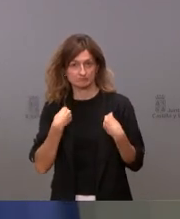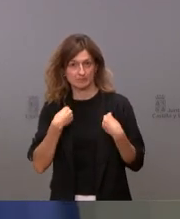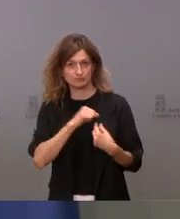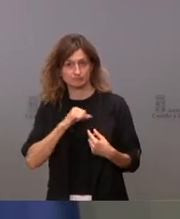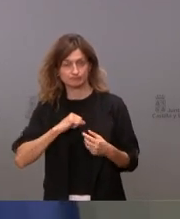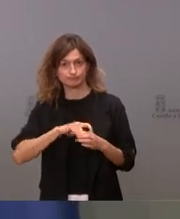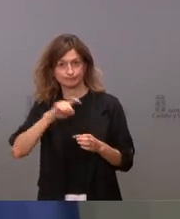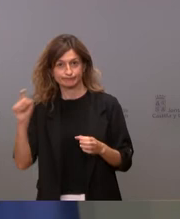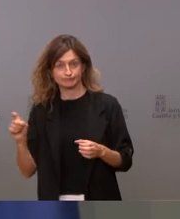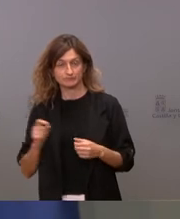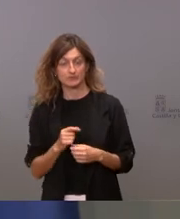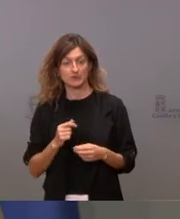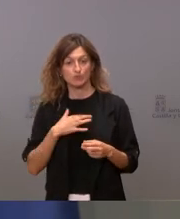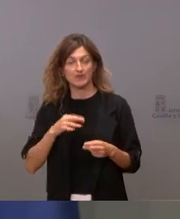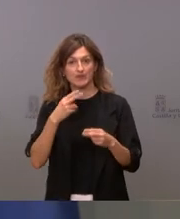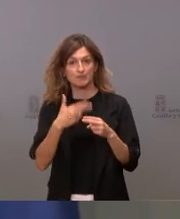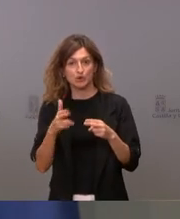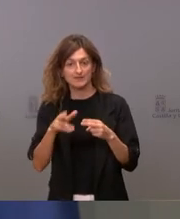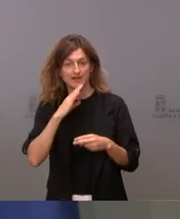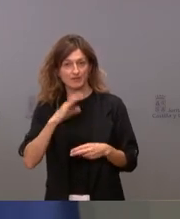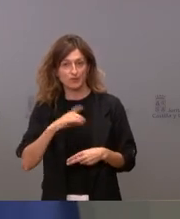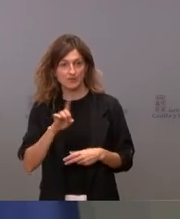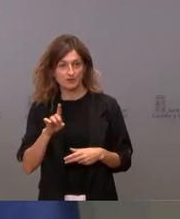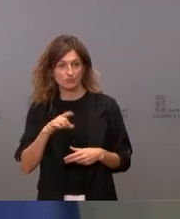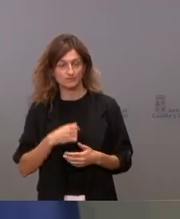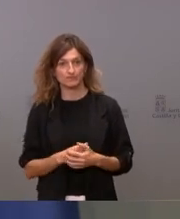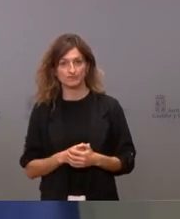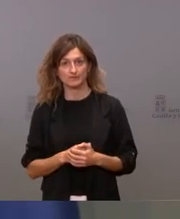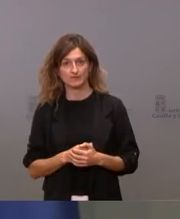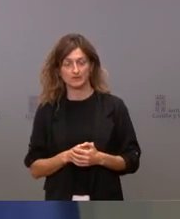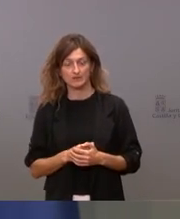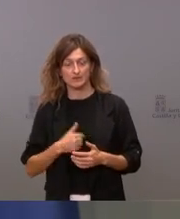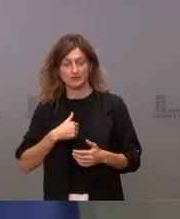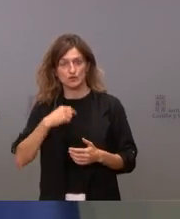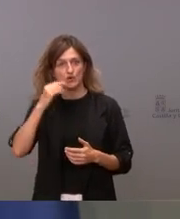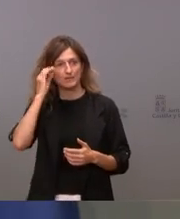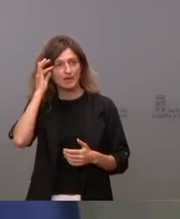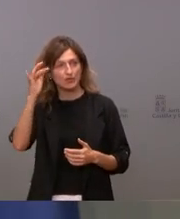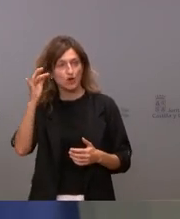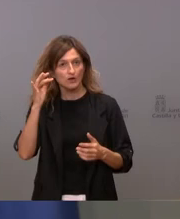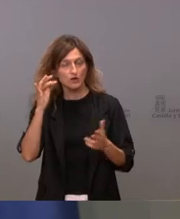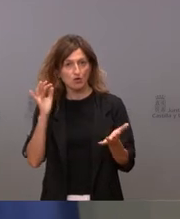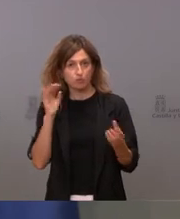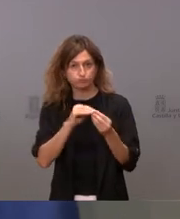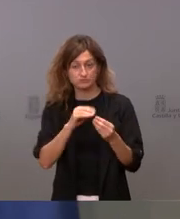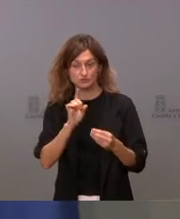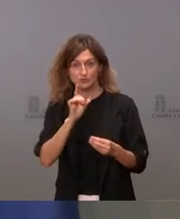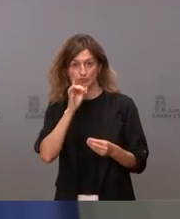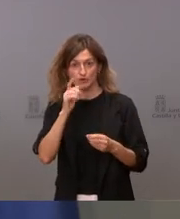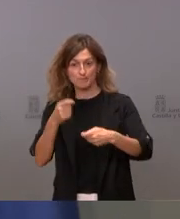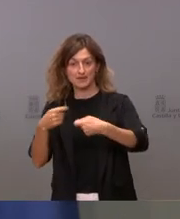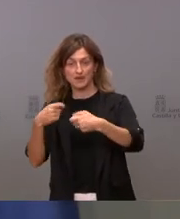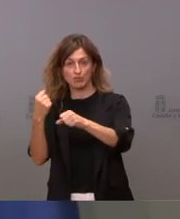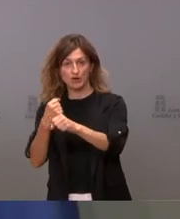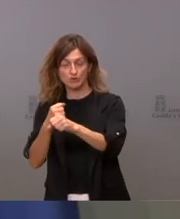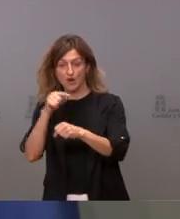puede que estas políticas no sean adecuadas. Y no es que lo creamos por un prejuicio ideológico sino porque, insisto, lo que ocurre en nuestro mercado laboral